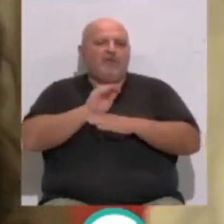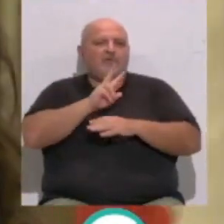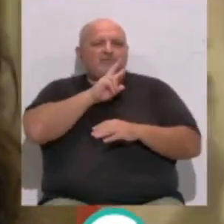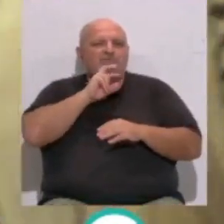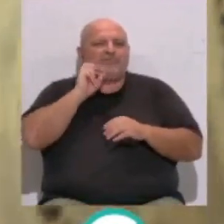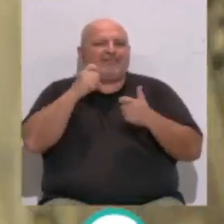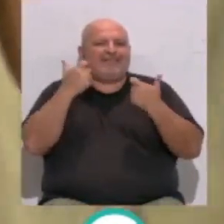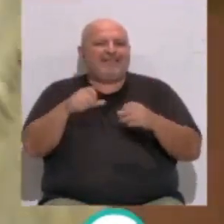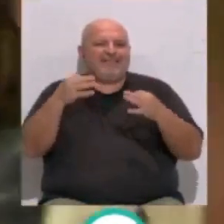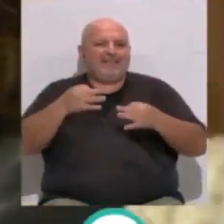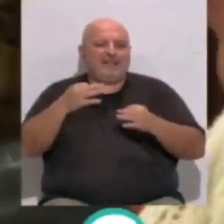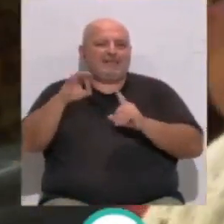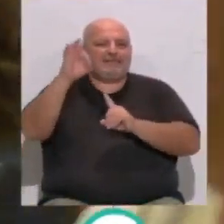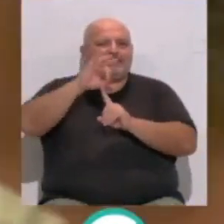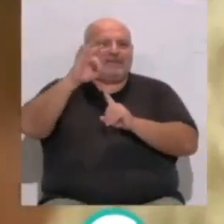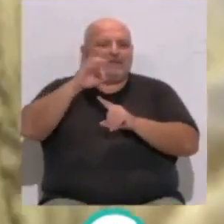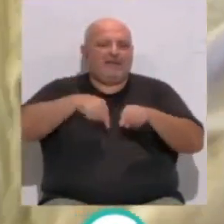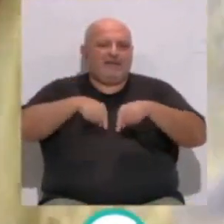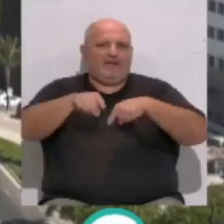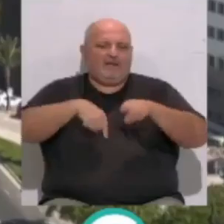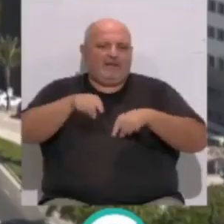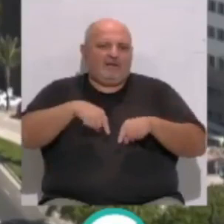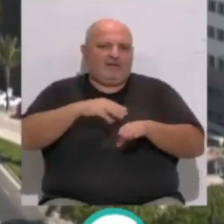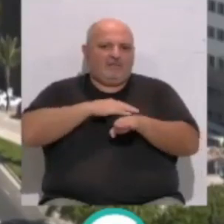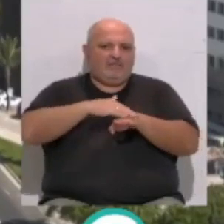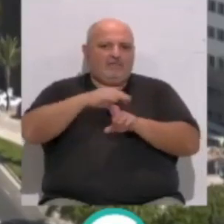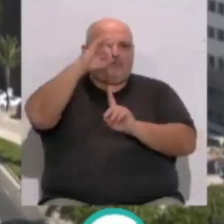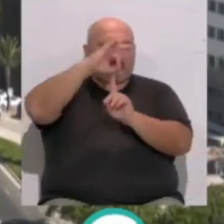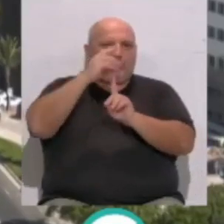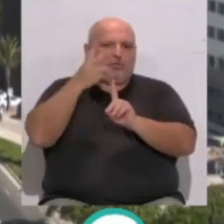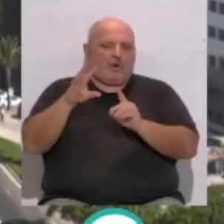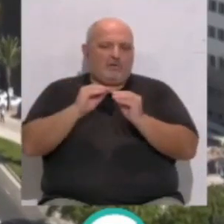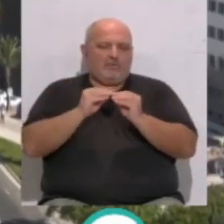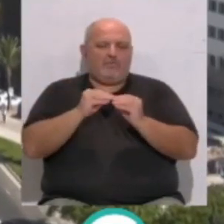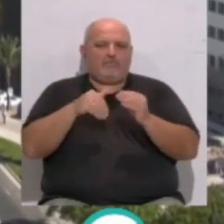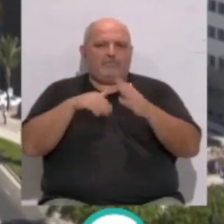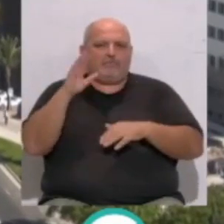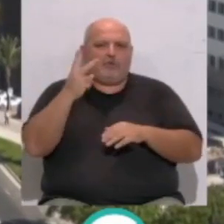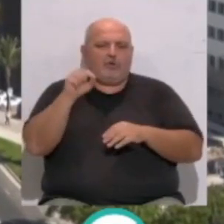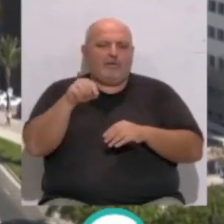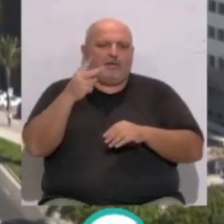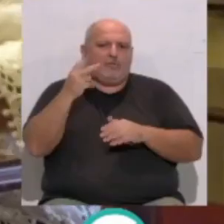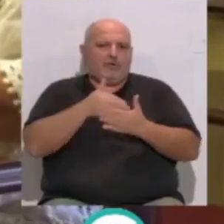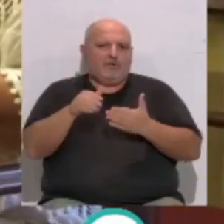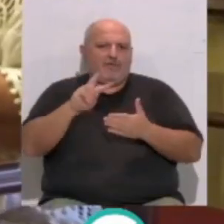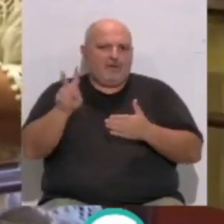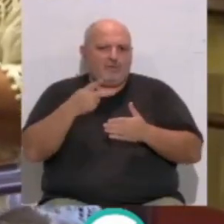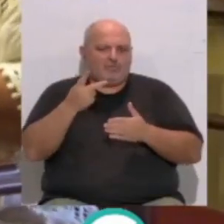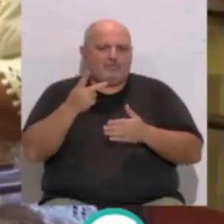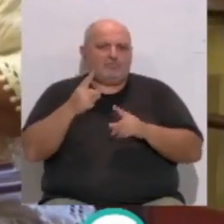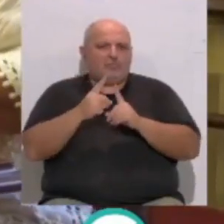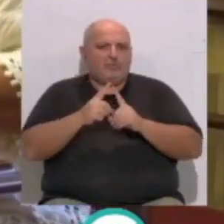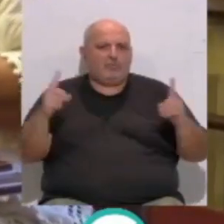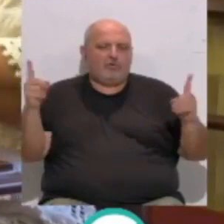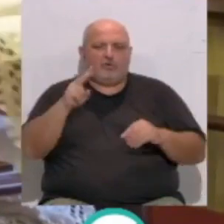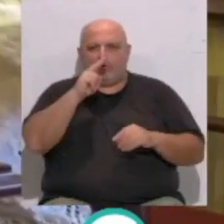mantenimiento de la señalización de tráfico vertical y horizontal de la ciudad por un valor de más de 2,2 millones de euros y una duración